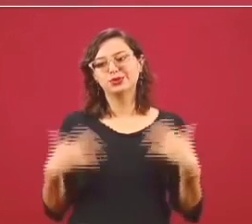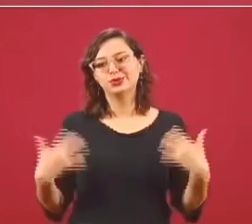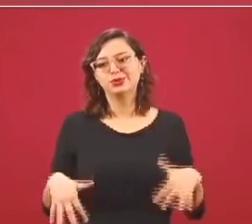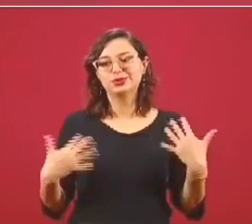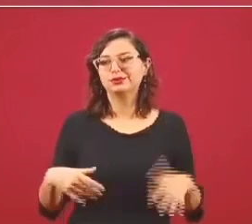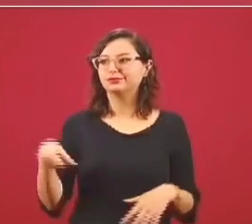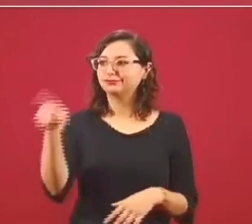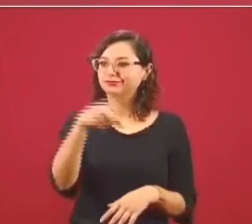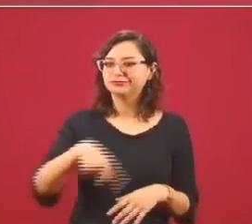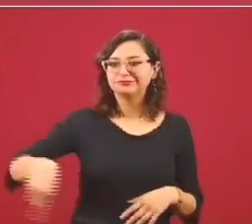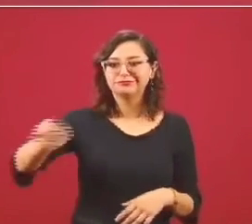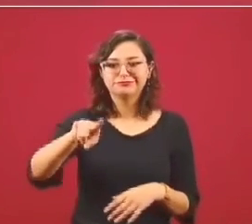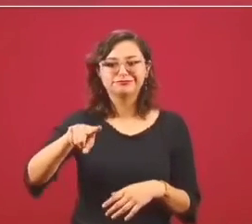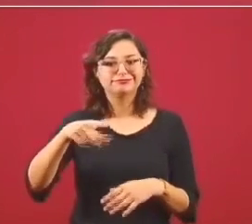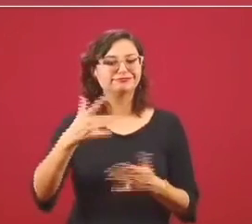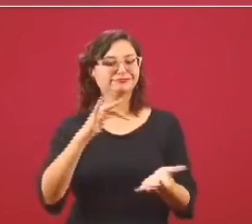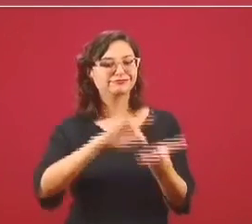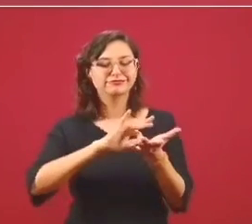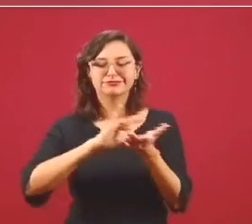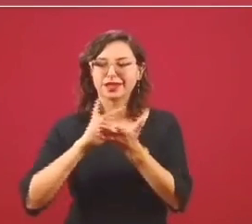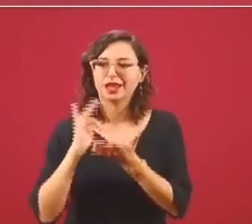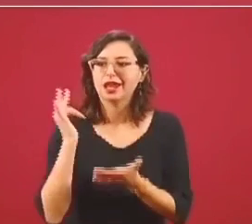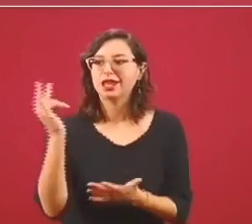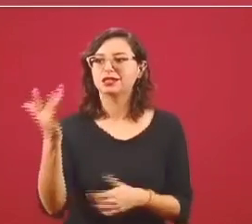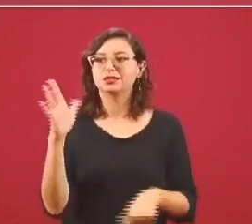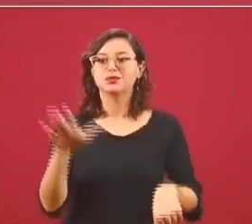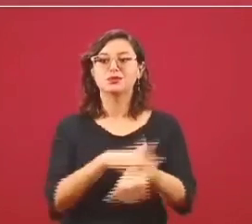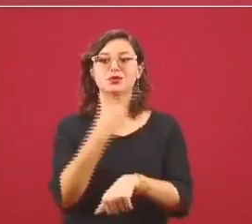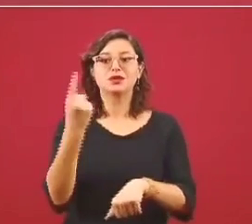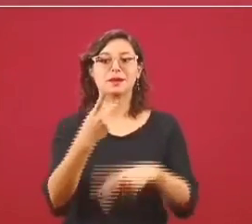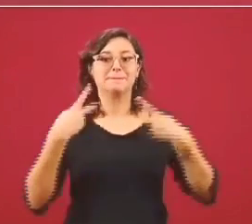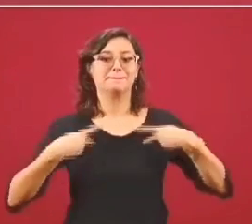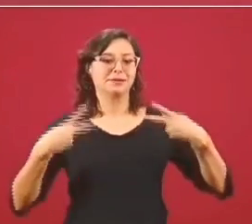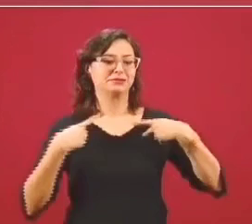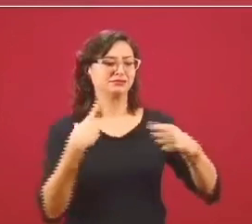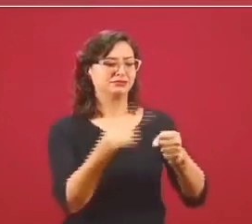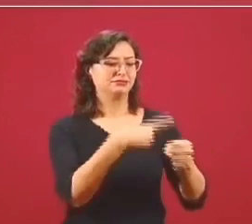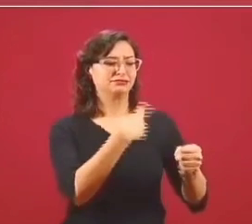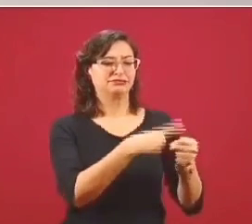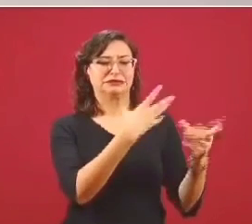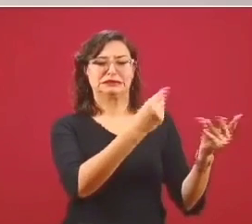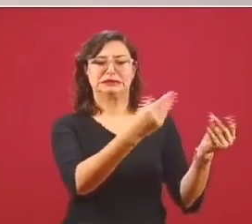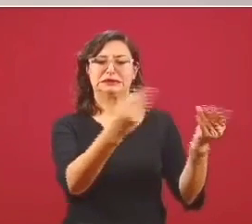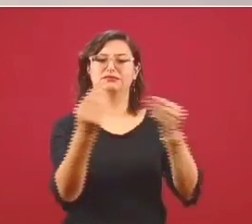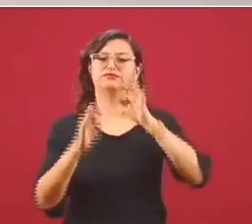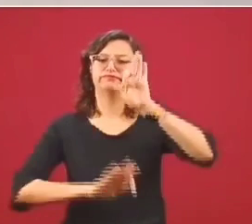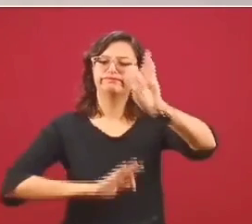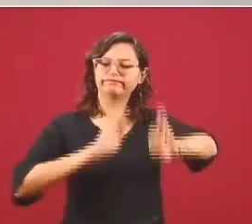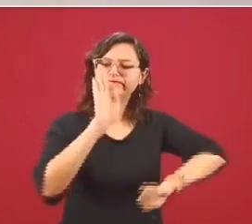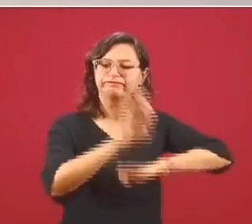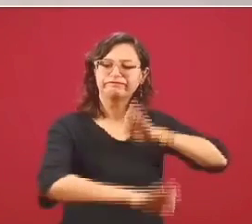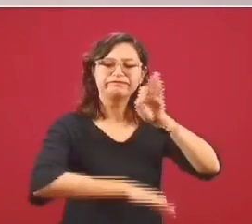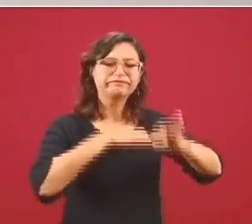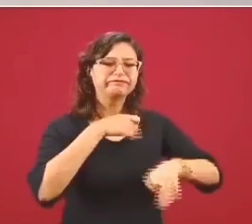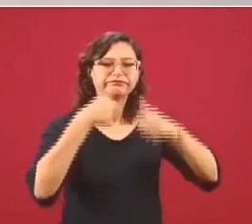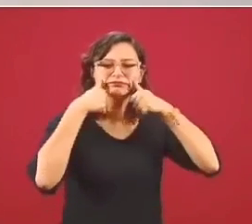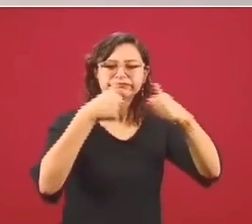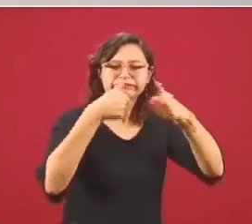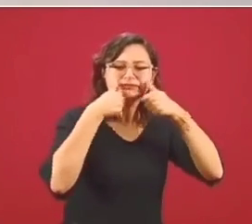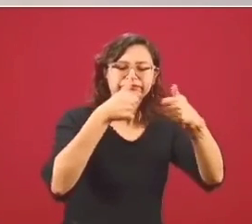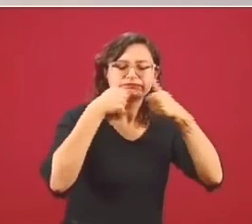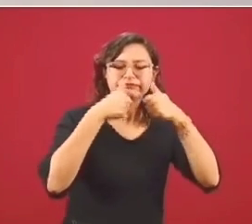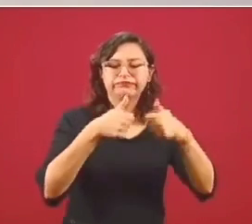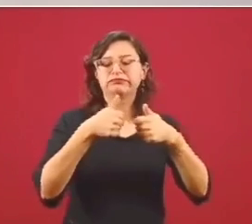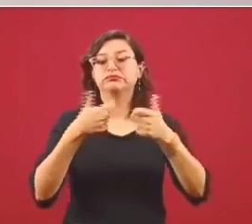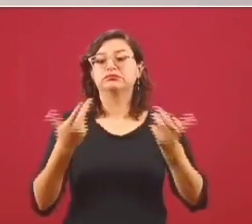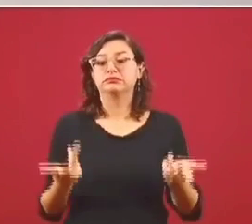se está dando atención a muchos enfermos en los hospitales,